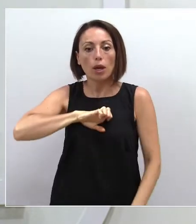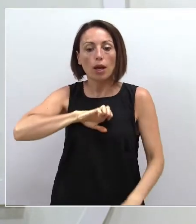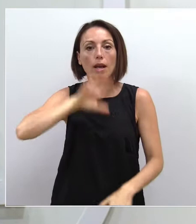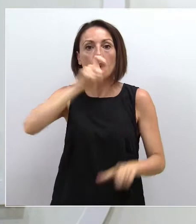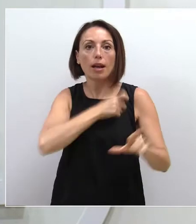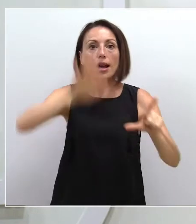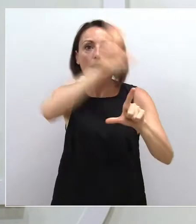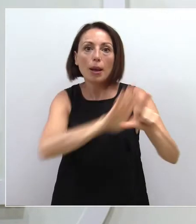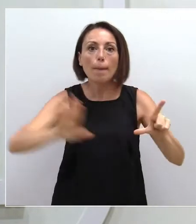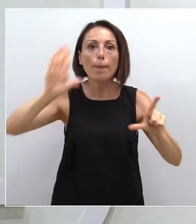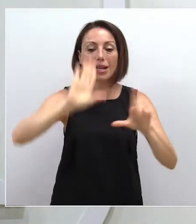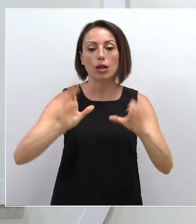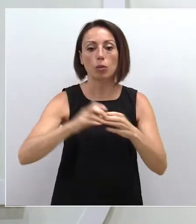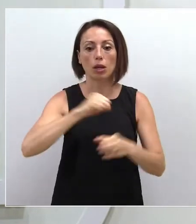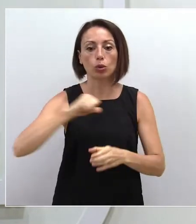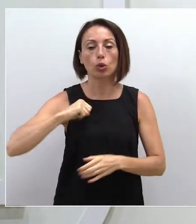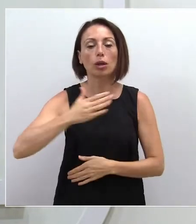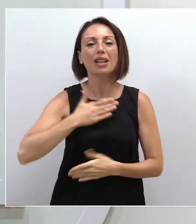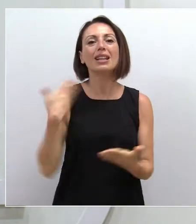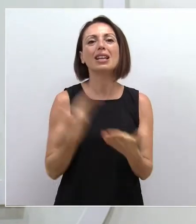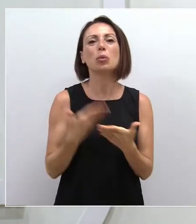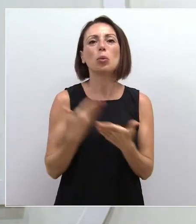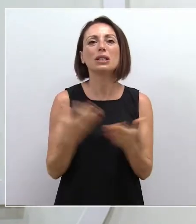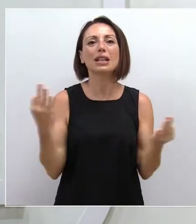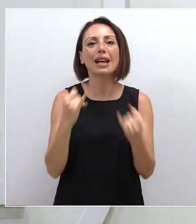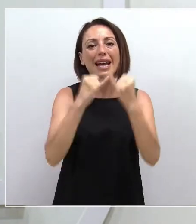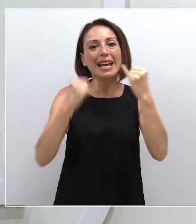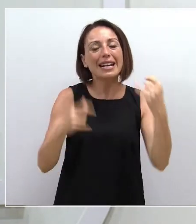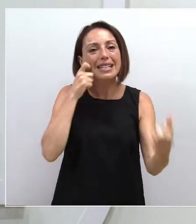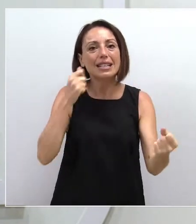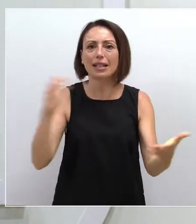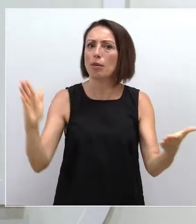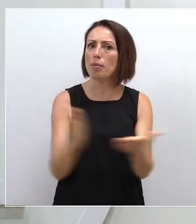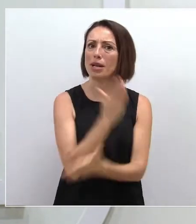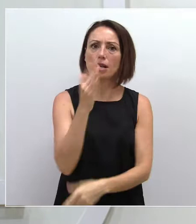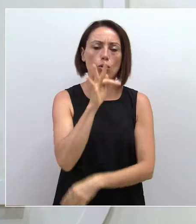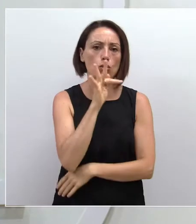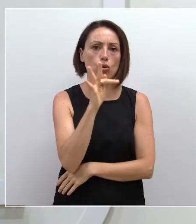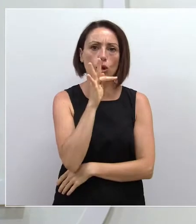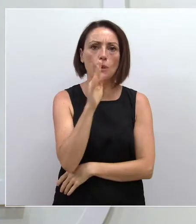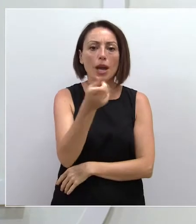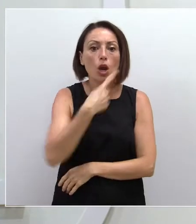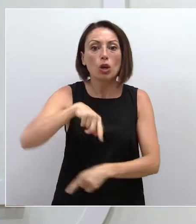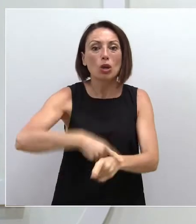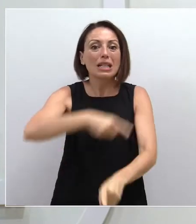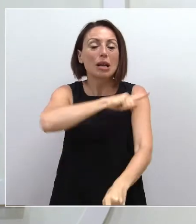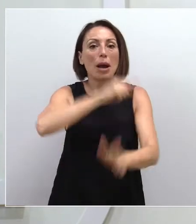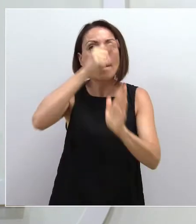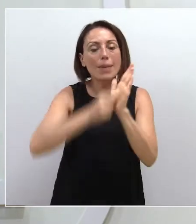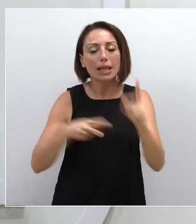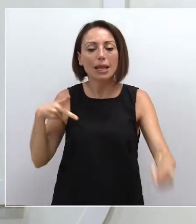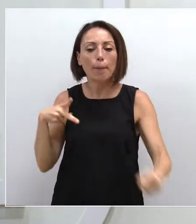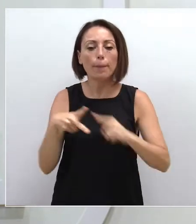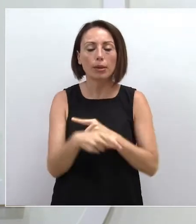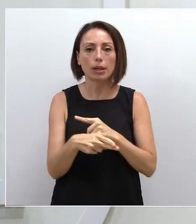y en nuestra región demuestran que la crisis sanitaria no ha pasado y que debemos extremar las medidas de prevención.